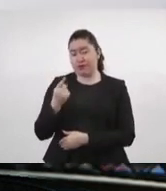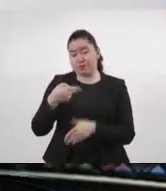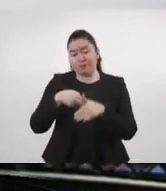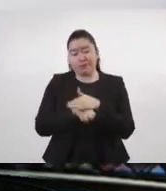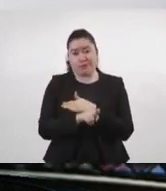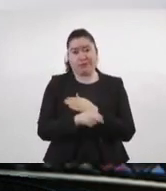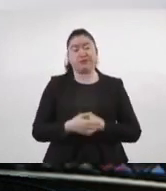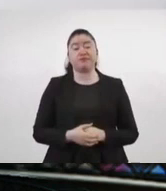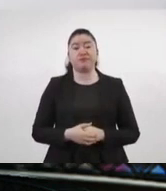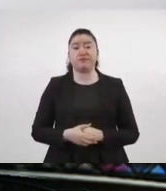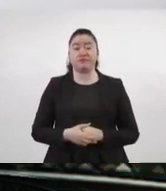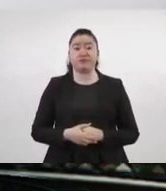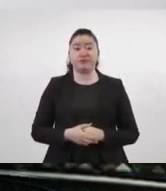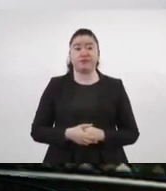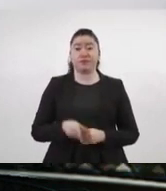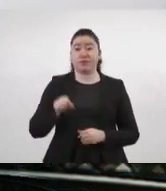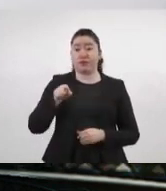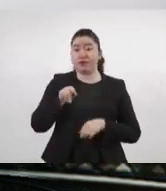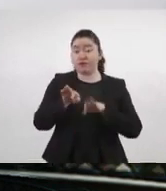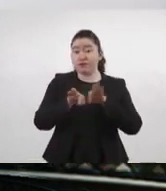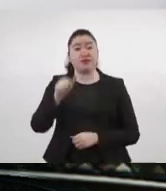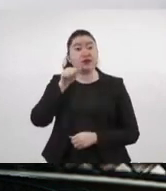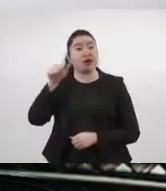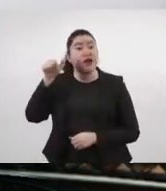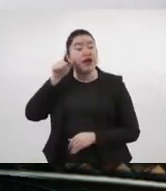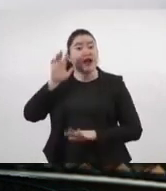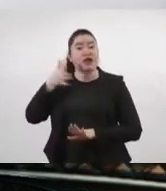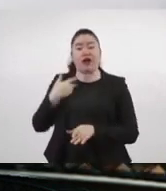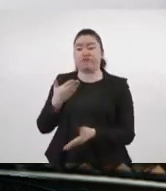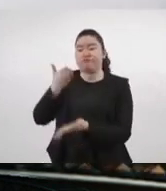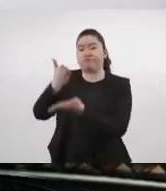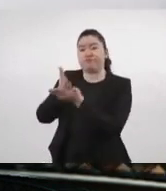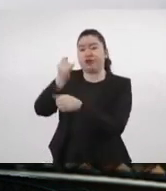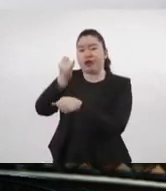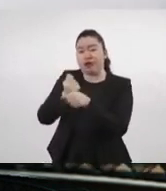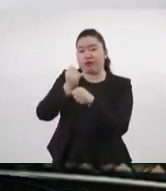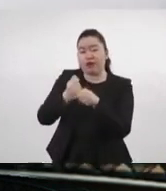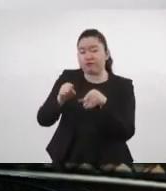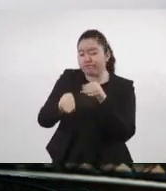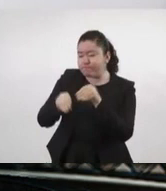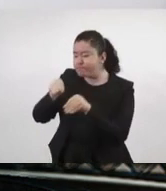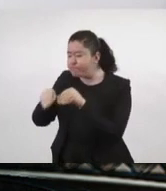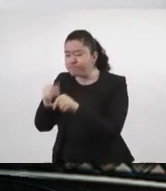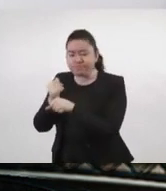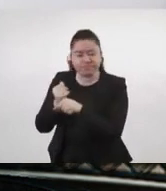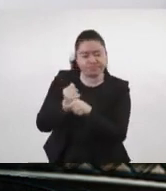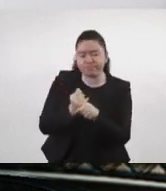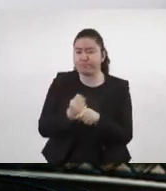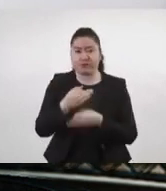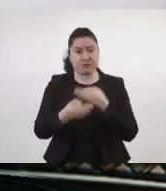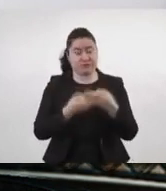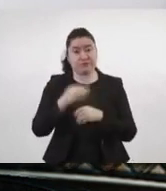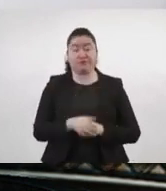2021 en el sistema de transporte colectivo Metro. Desde ayer se encuentran en el sitio del incidente,